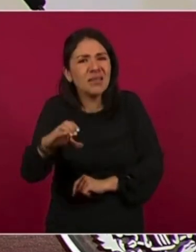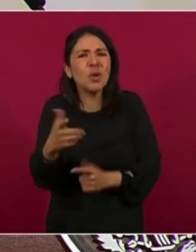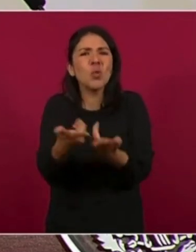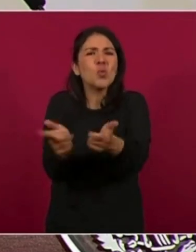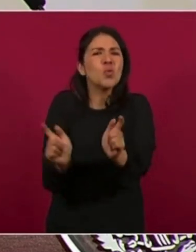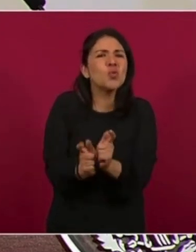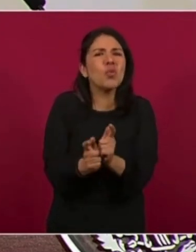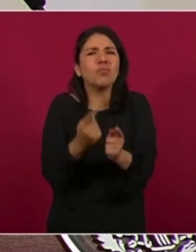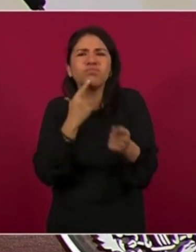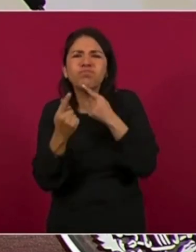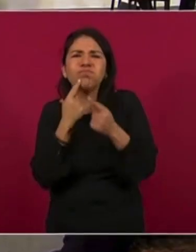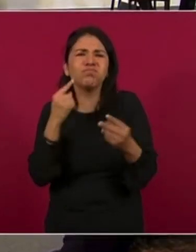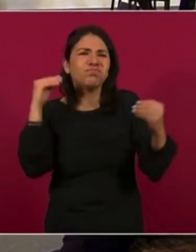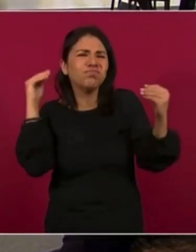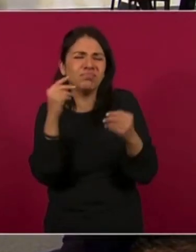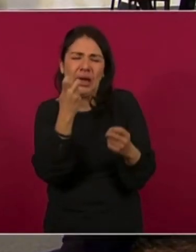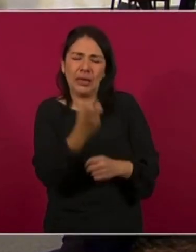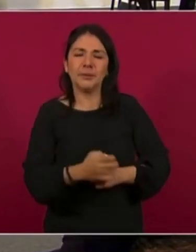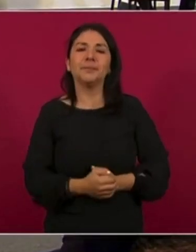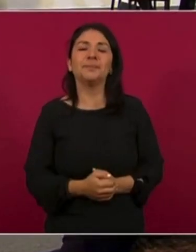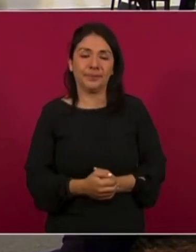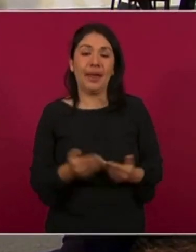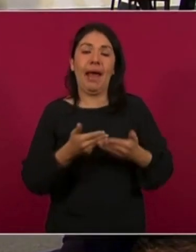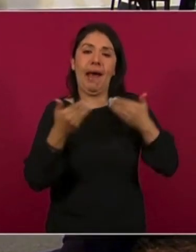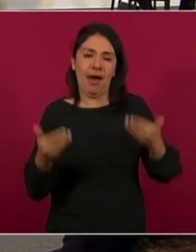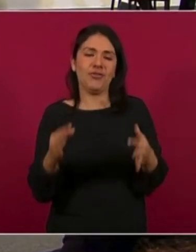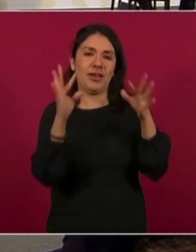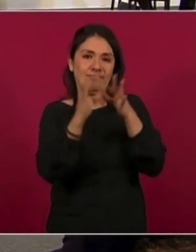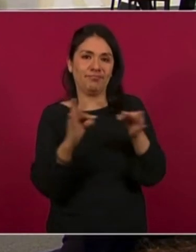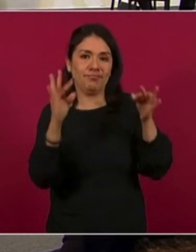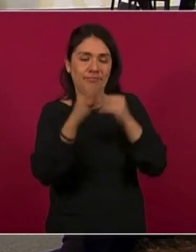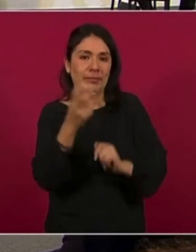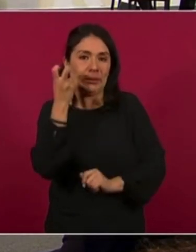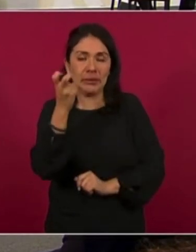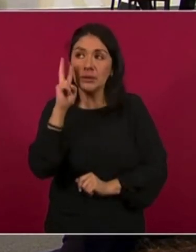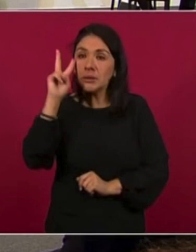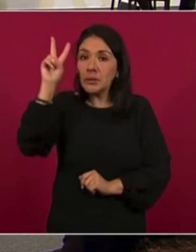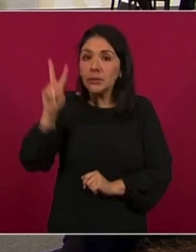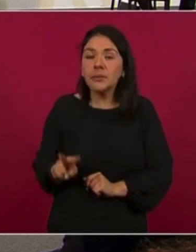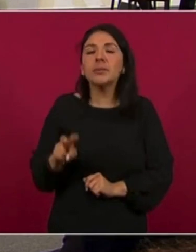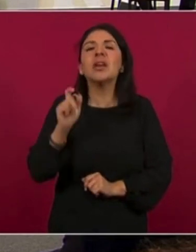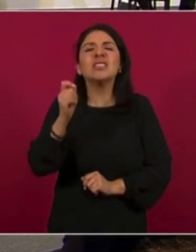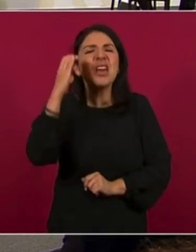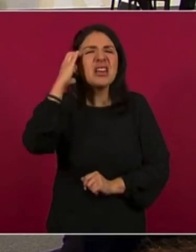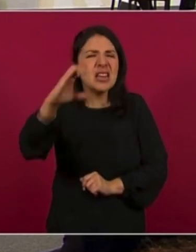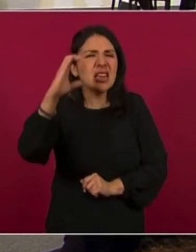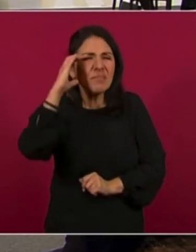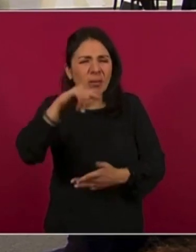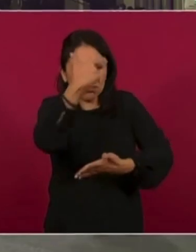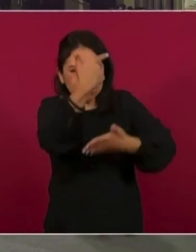organizado. Ahora les damos las cifras de los delitos.